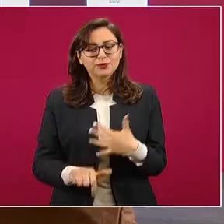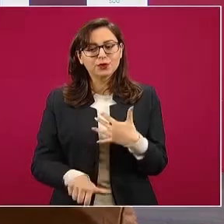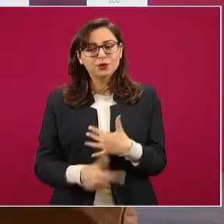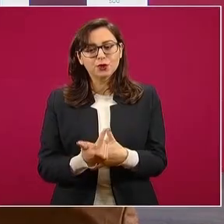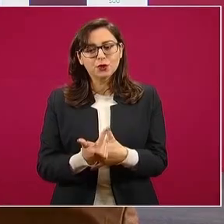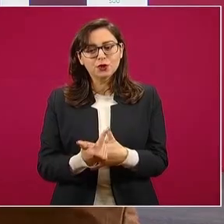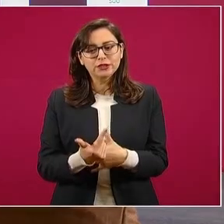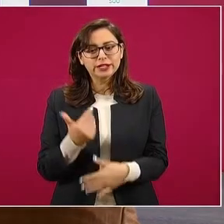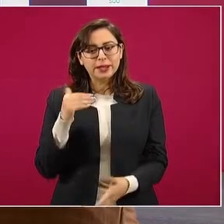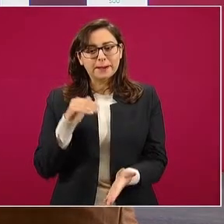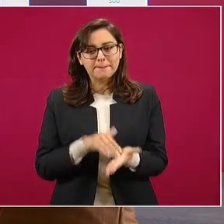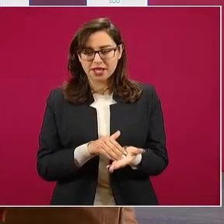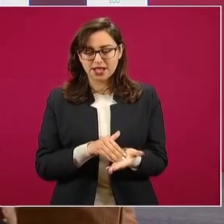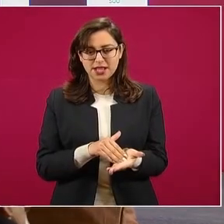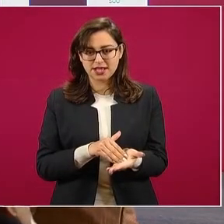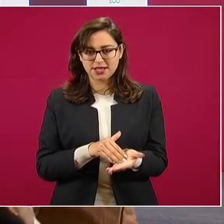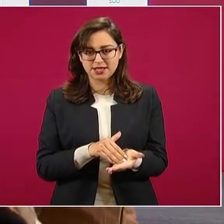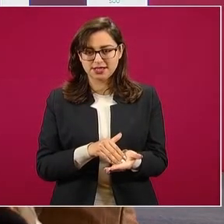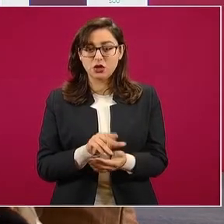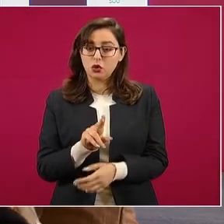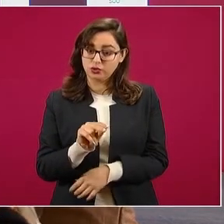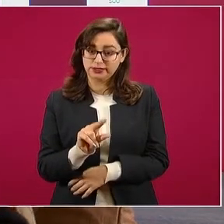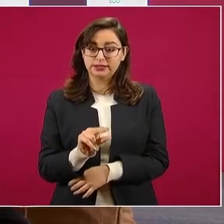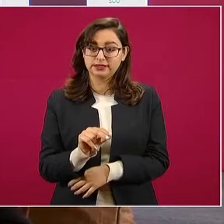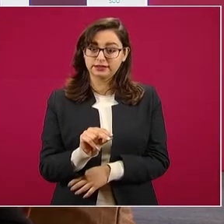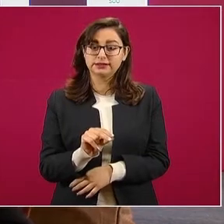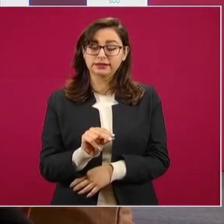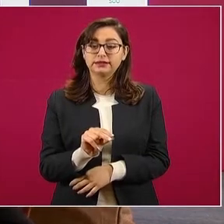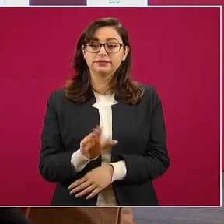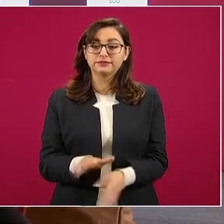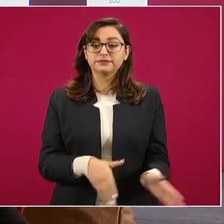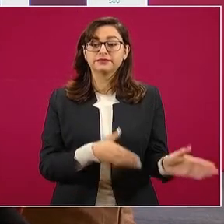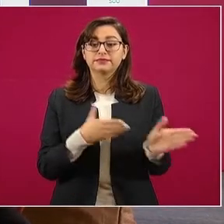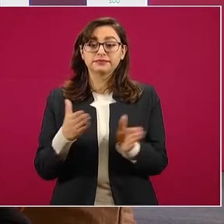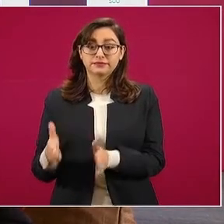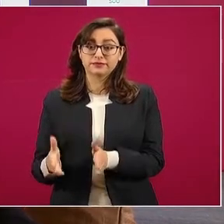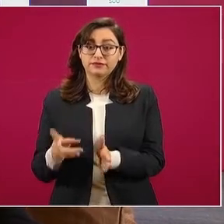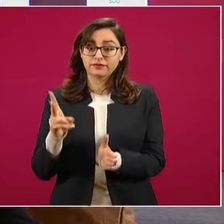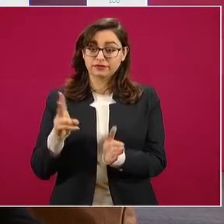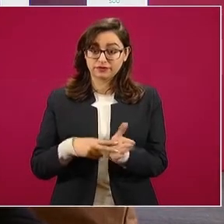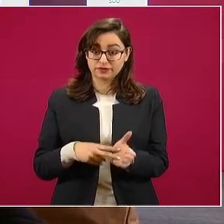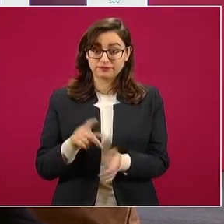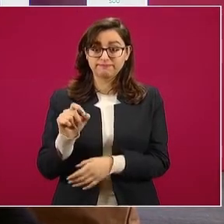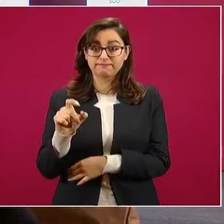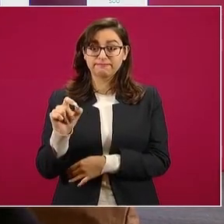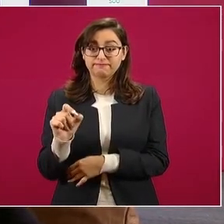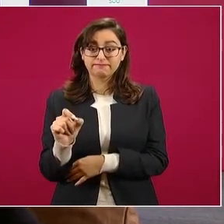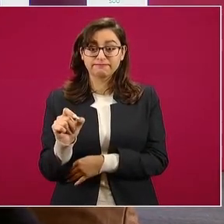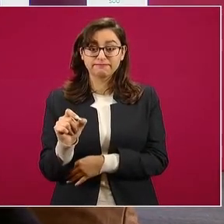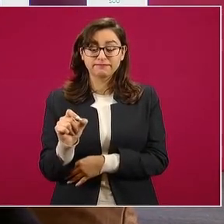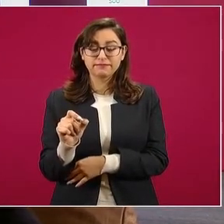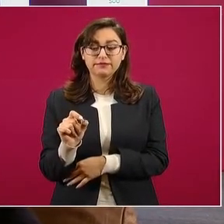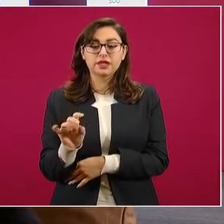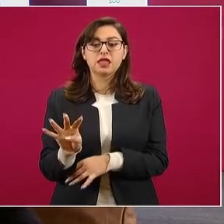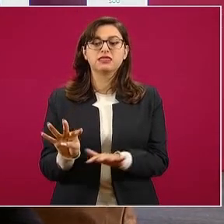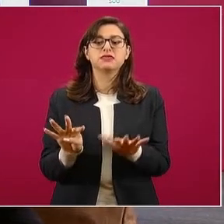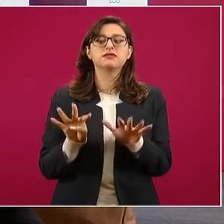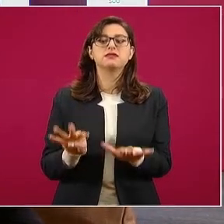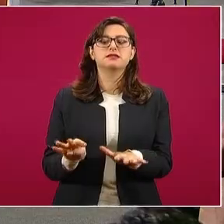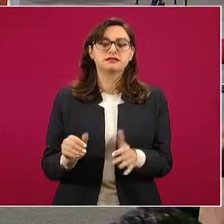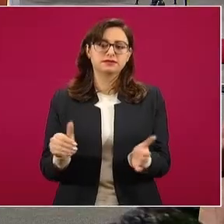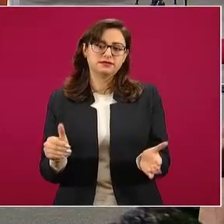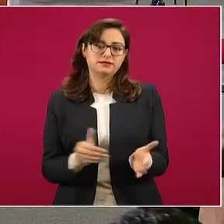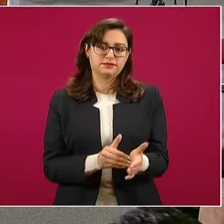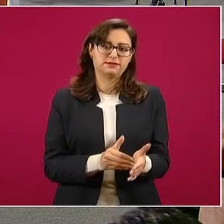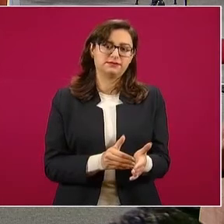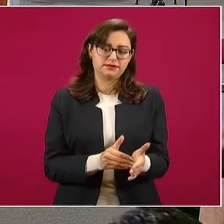80, y en lo que va del 20, 19 mil